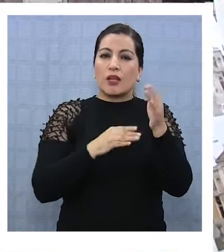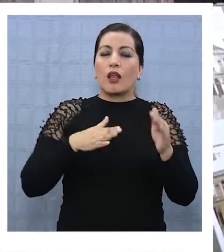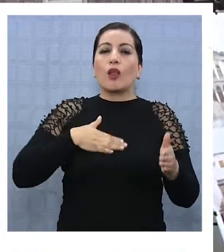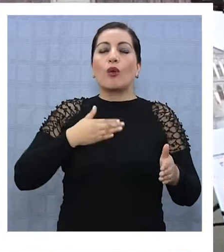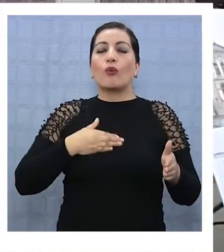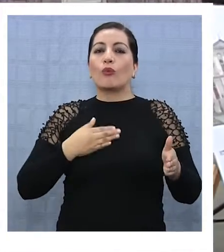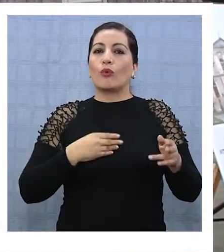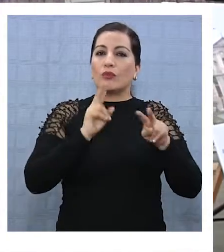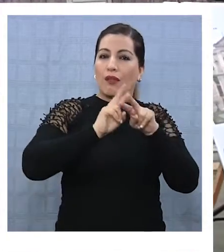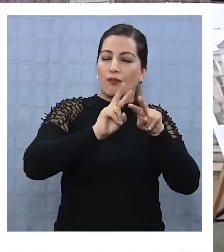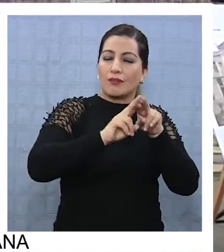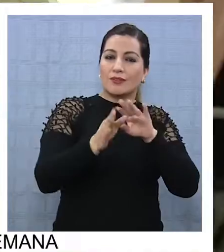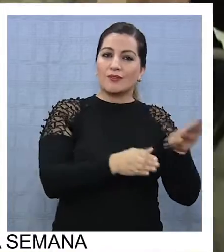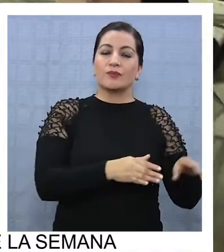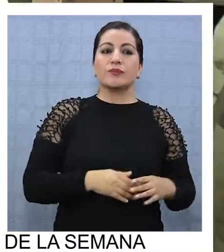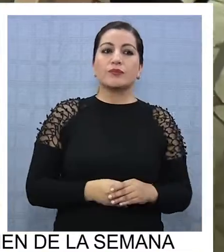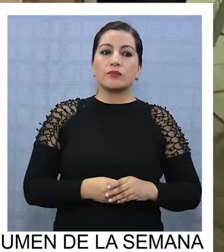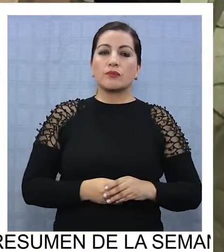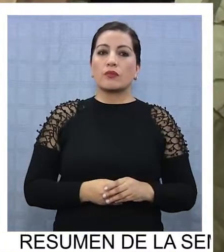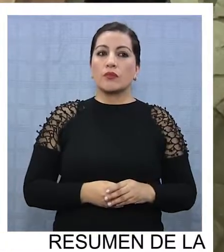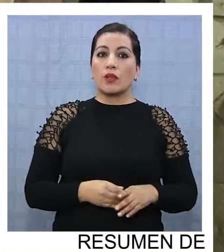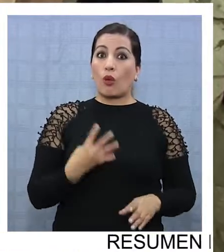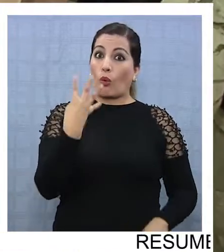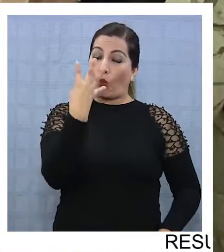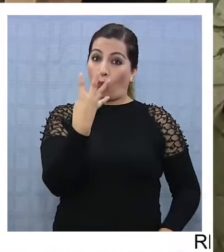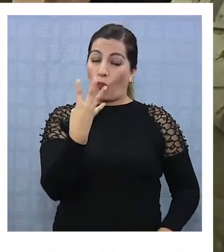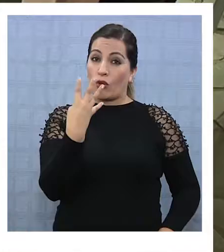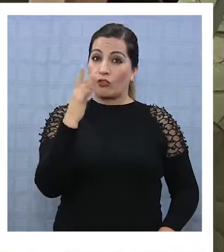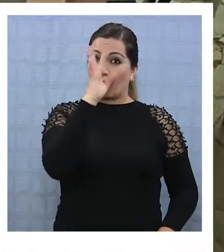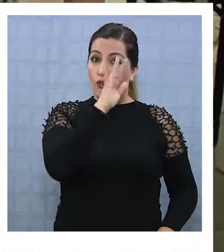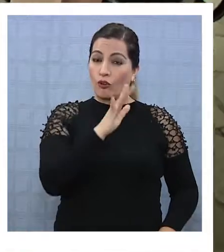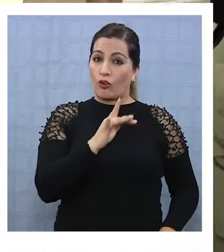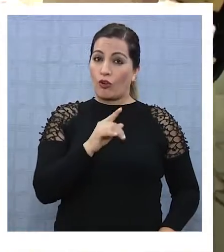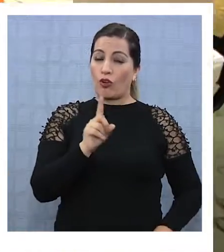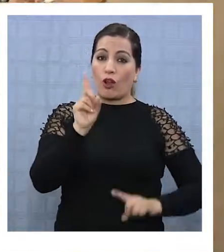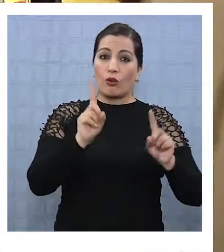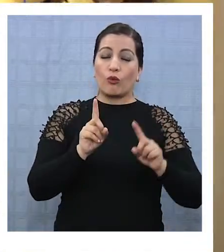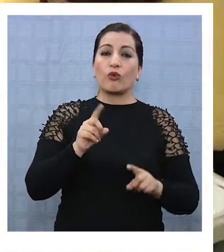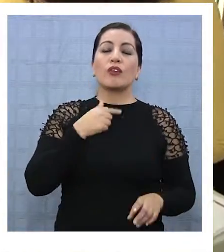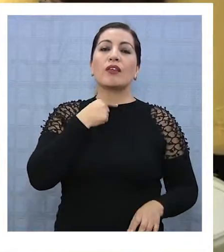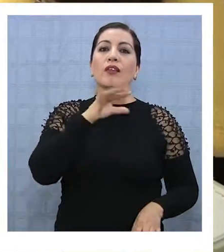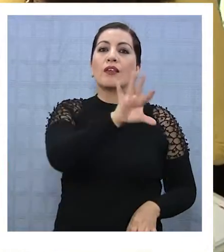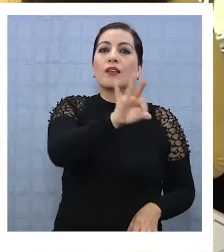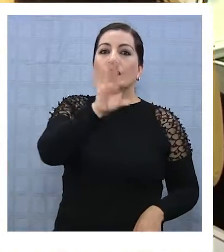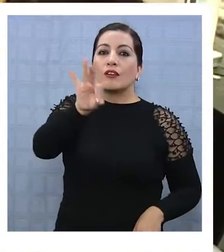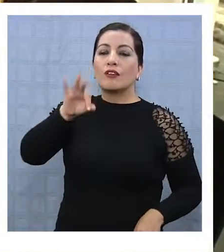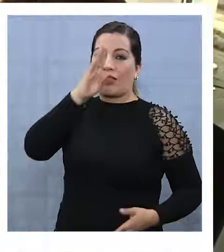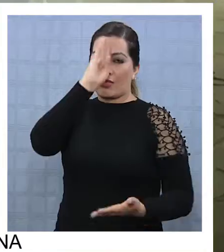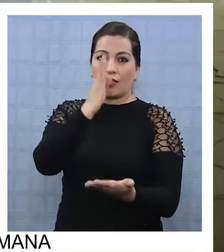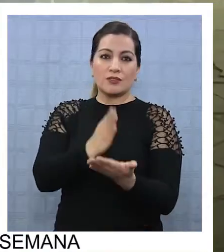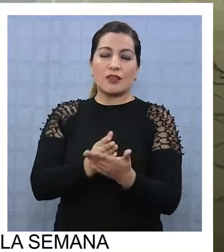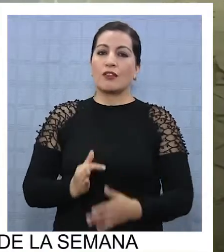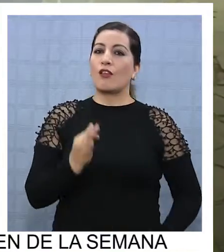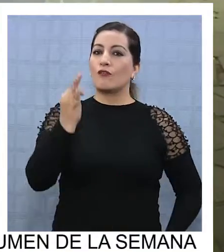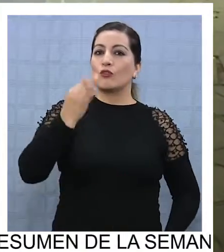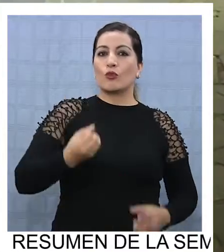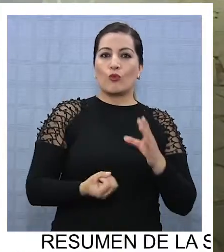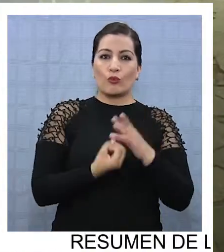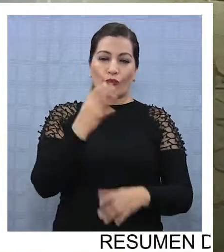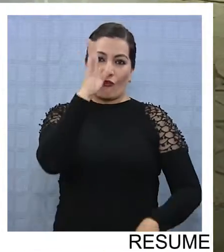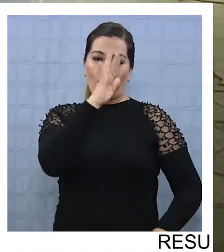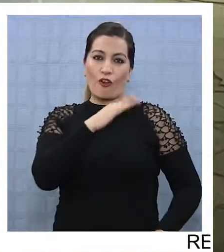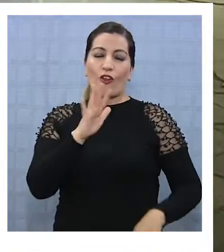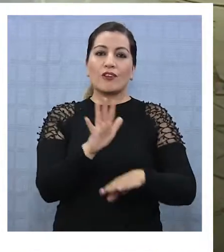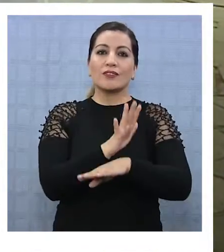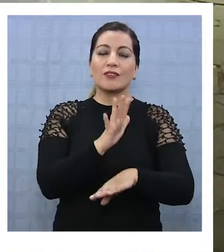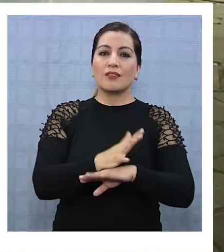el arte y la restauración. Son cuatro opciones para que elijan quienes lleguen a votar. Para decidir el destino del nuevo